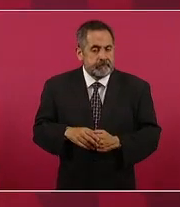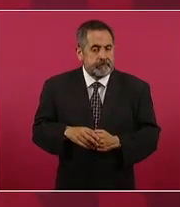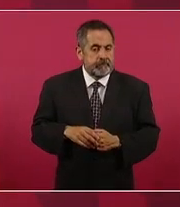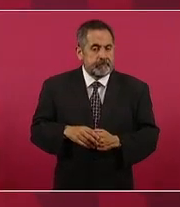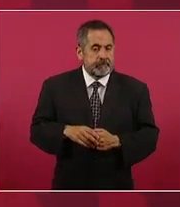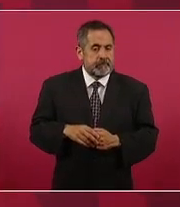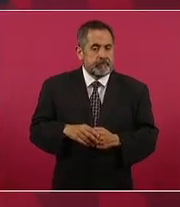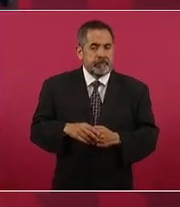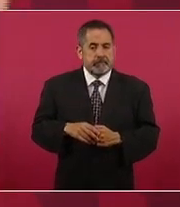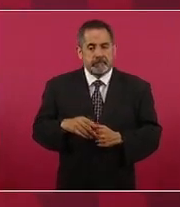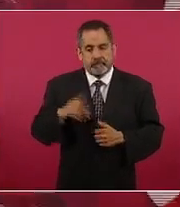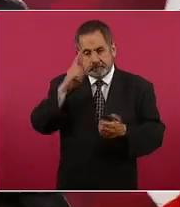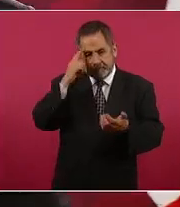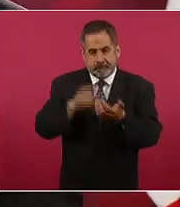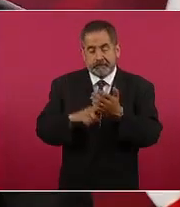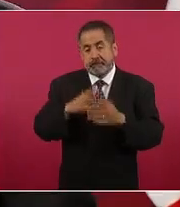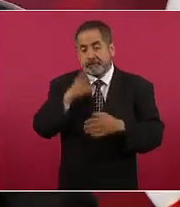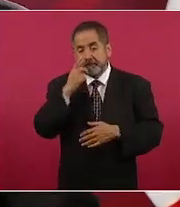un civil